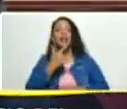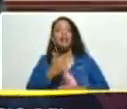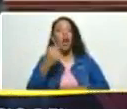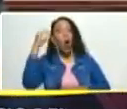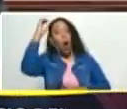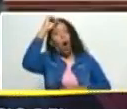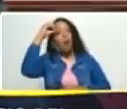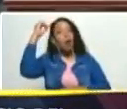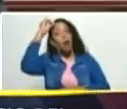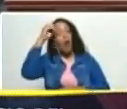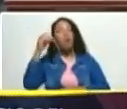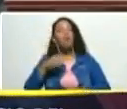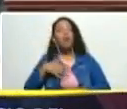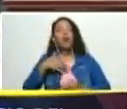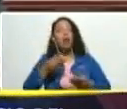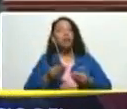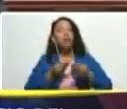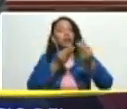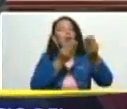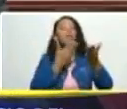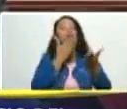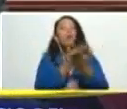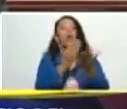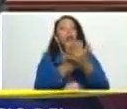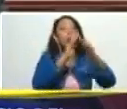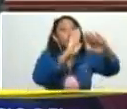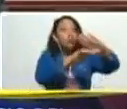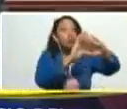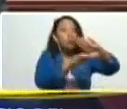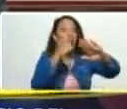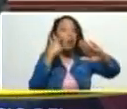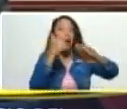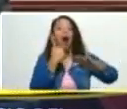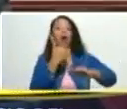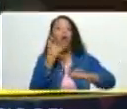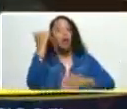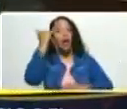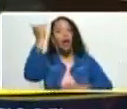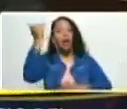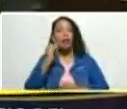opiniones y pueda llevar sus alertas sus críticas y sus ideas